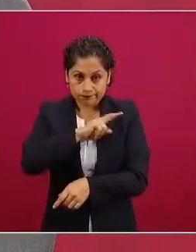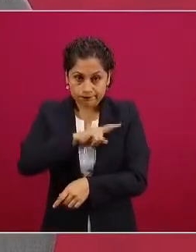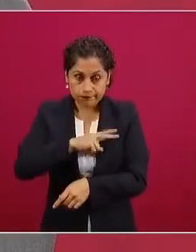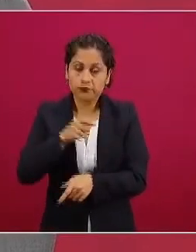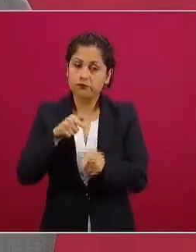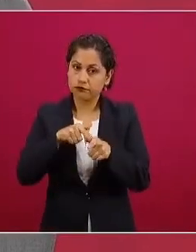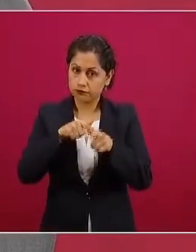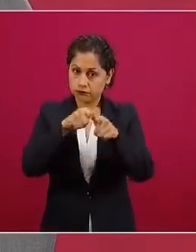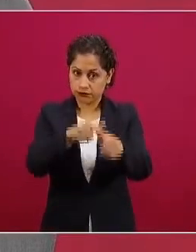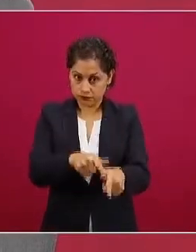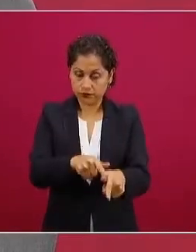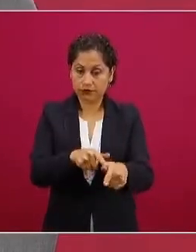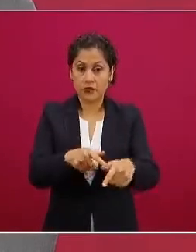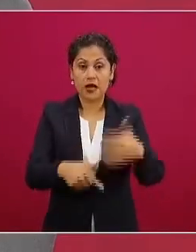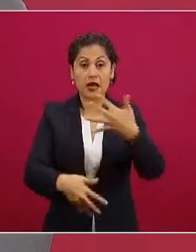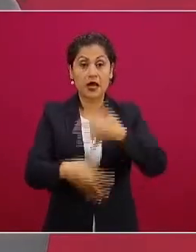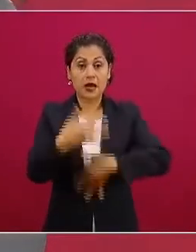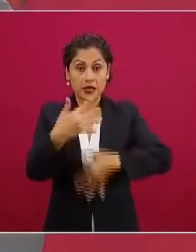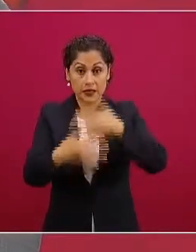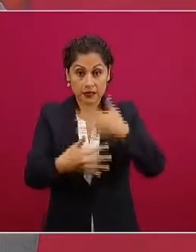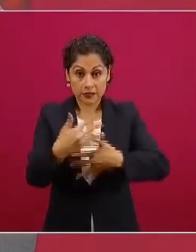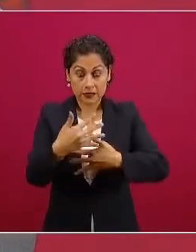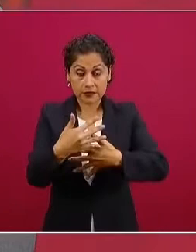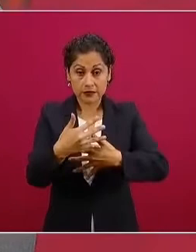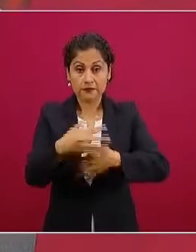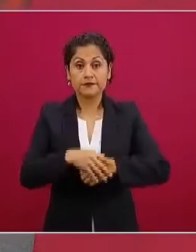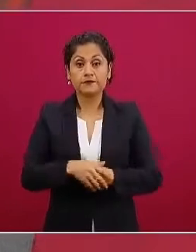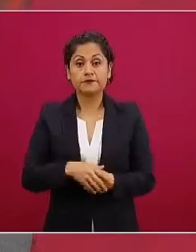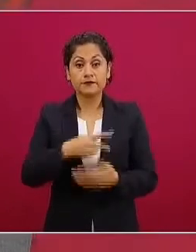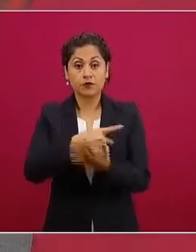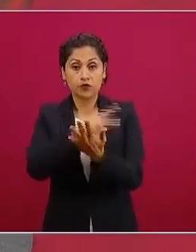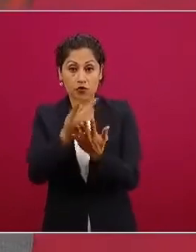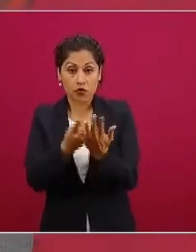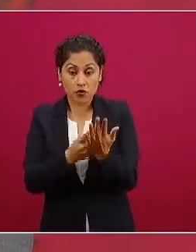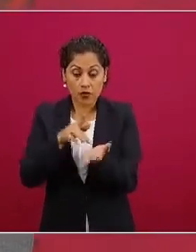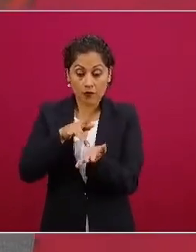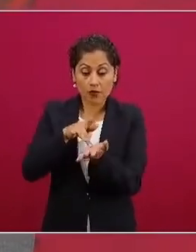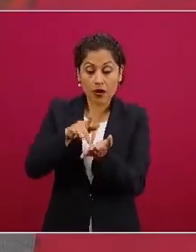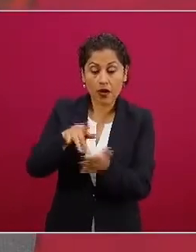quince, apoyo a pescadores.